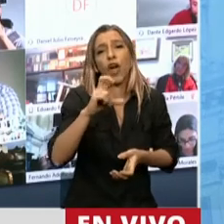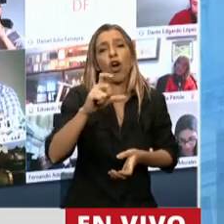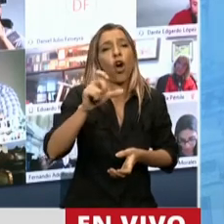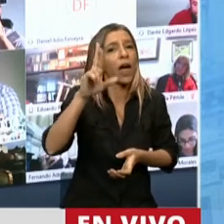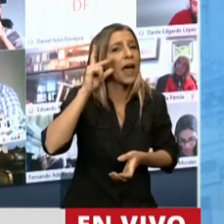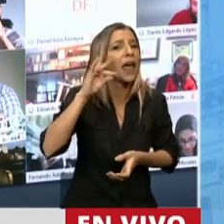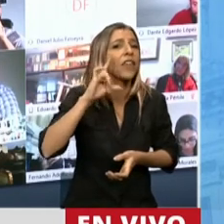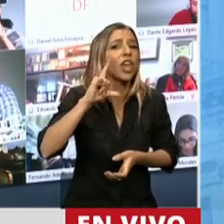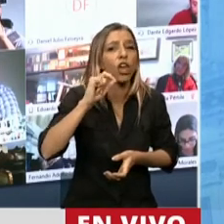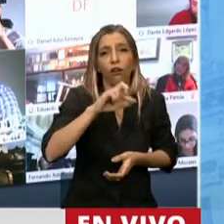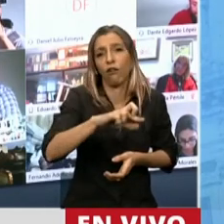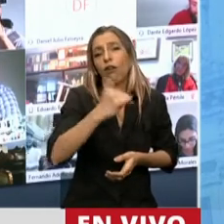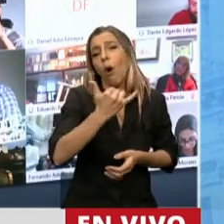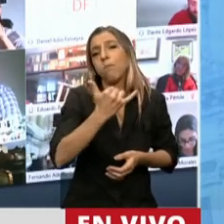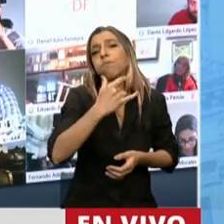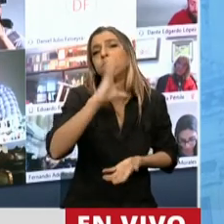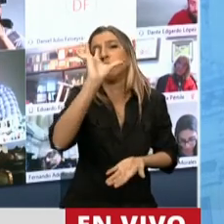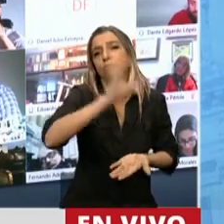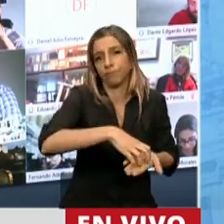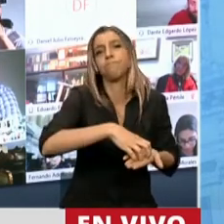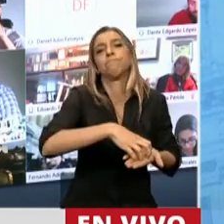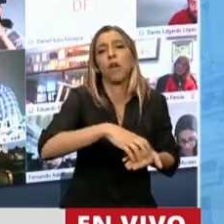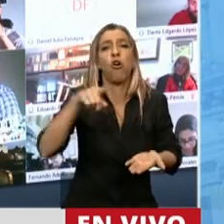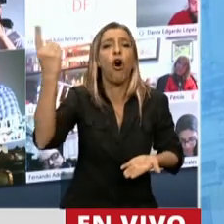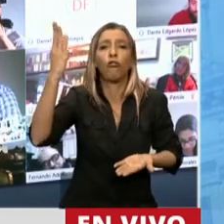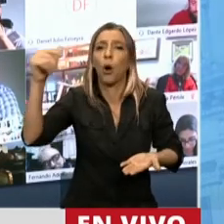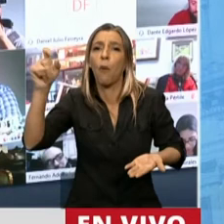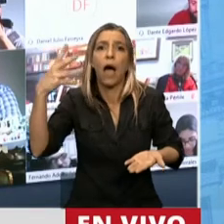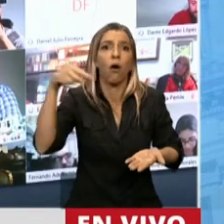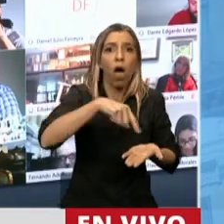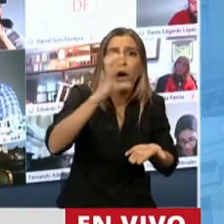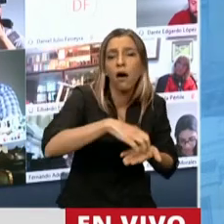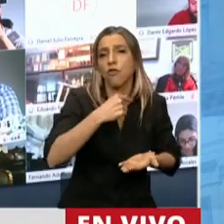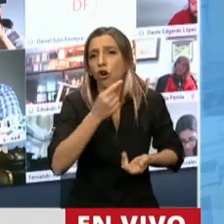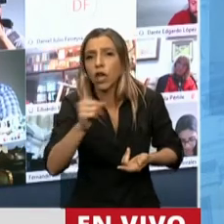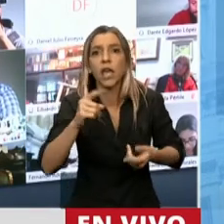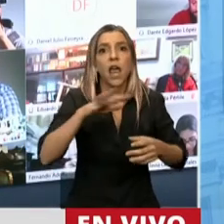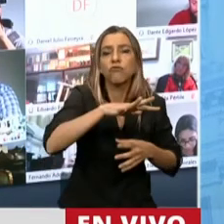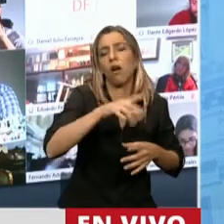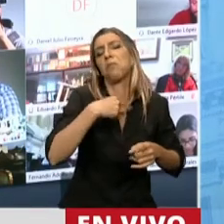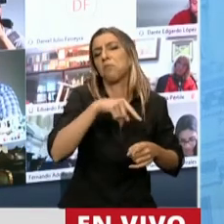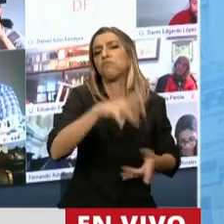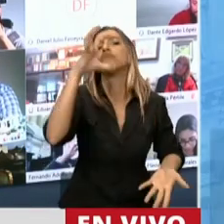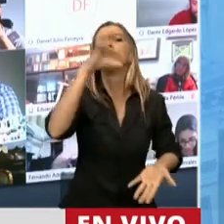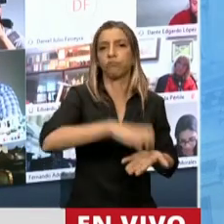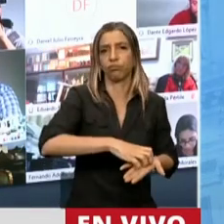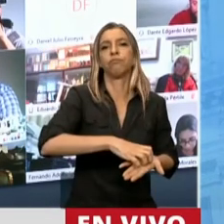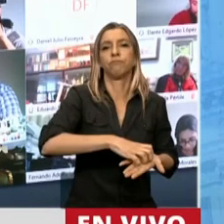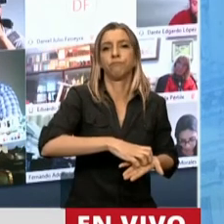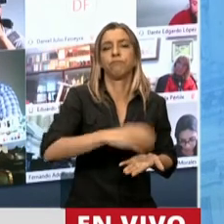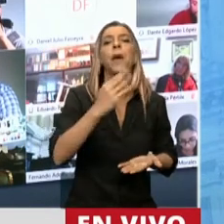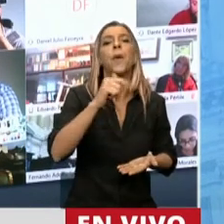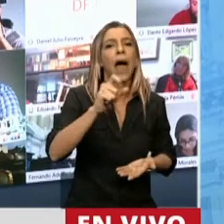está en los lugares donde no se quiere instalar la banca comercial y los ha atendido. Lo saben miles de